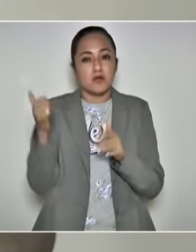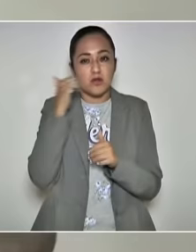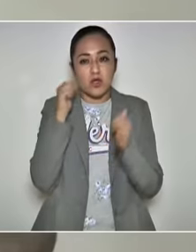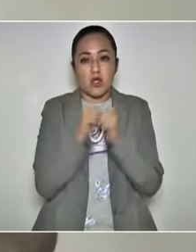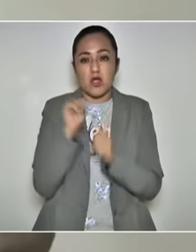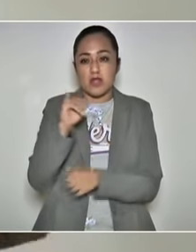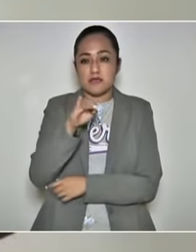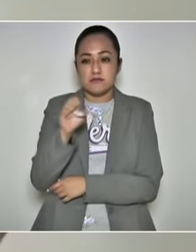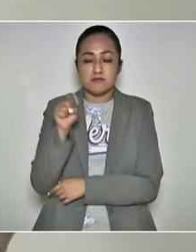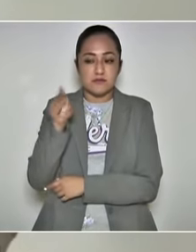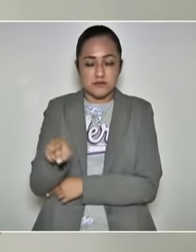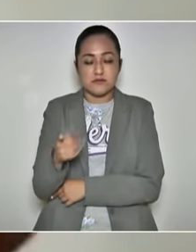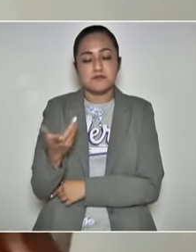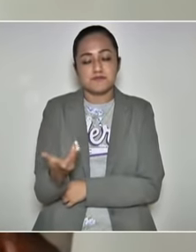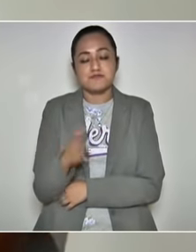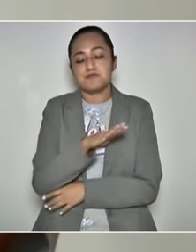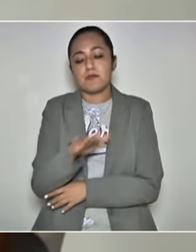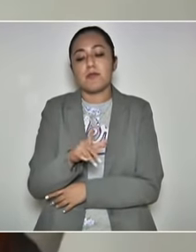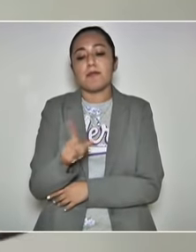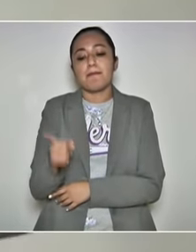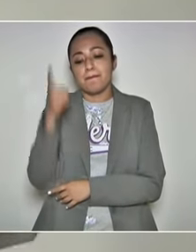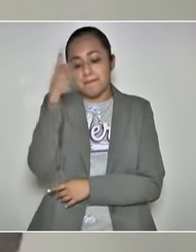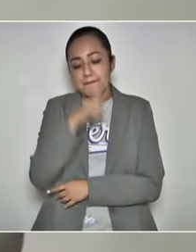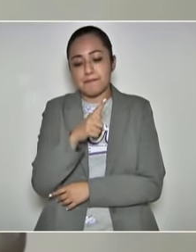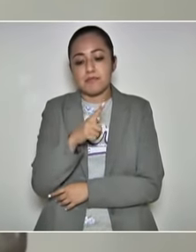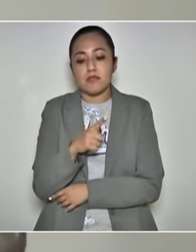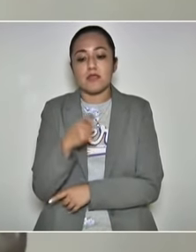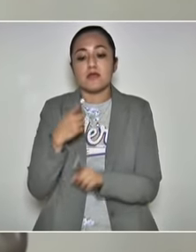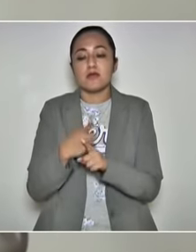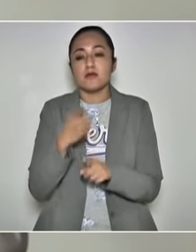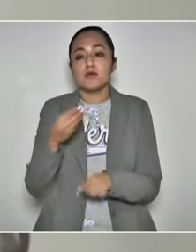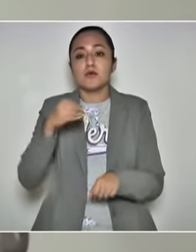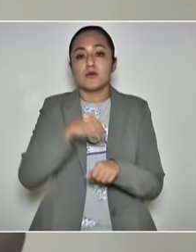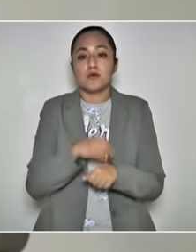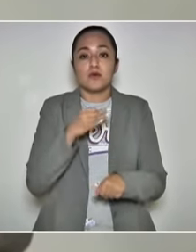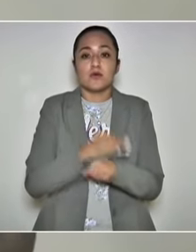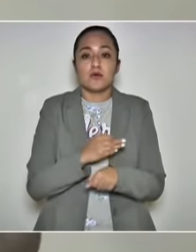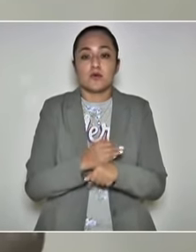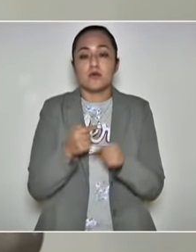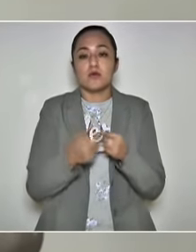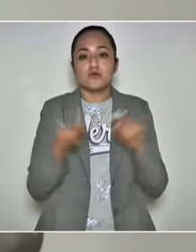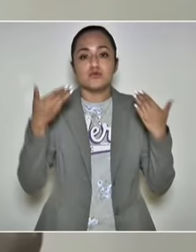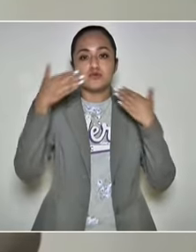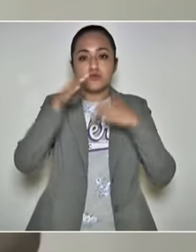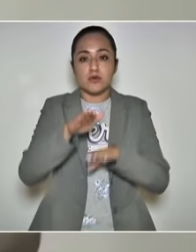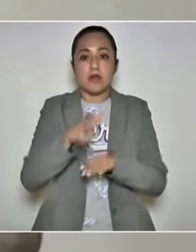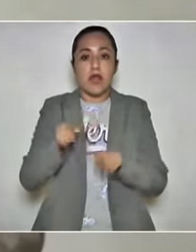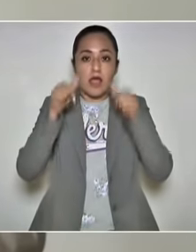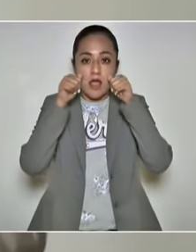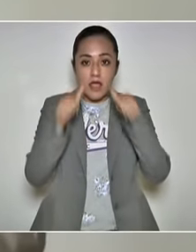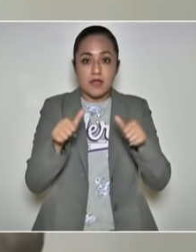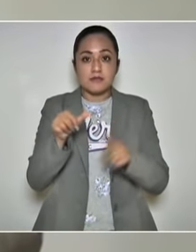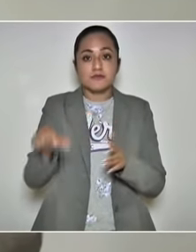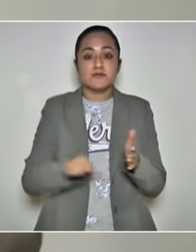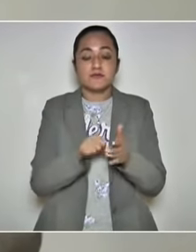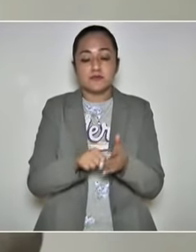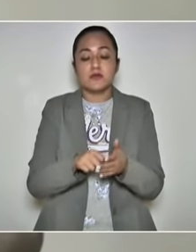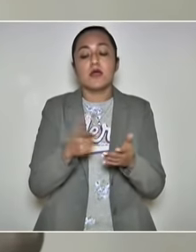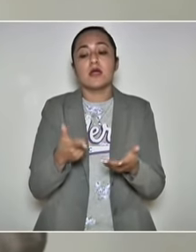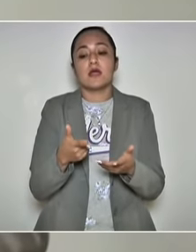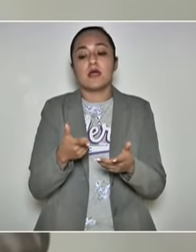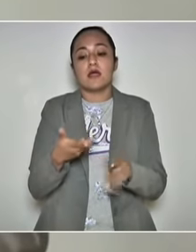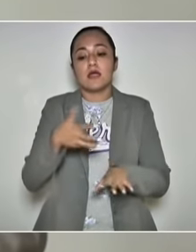el IMSS. Y para lo que pusimos en marcha sobre la atención en el Centro Integral de